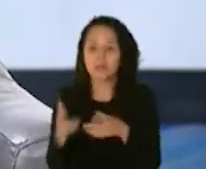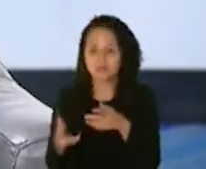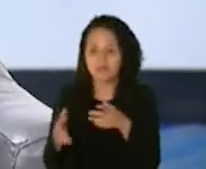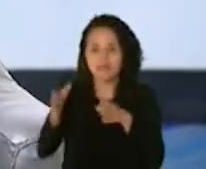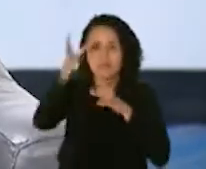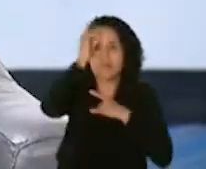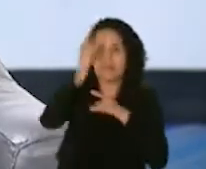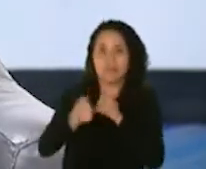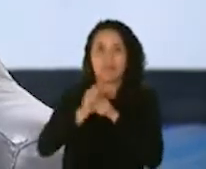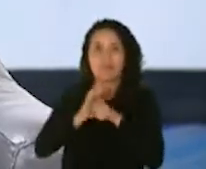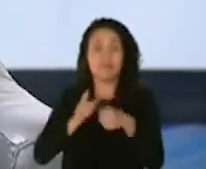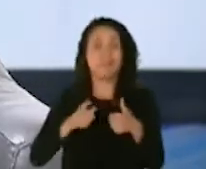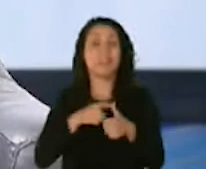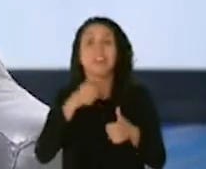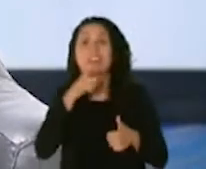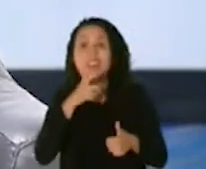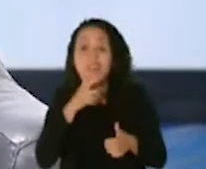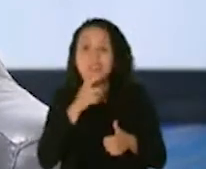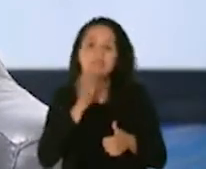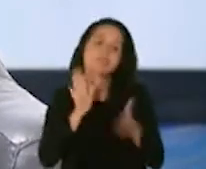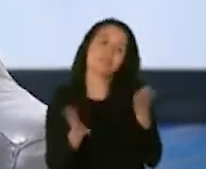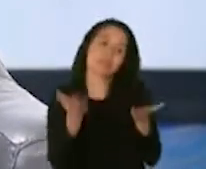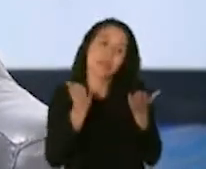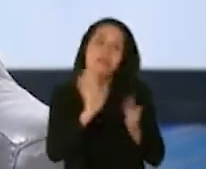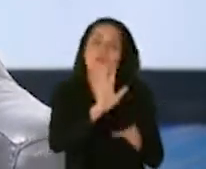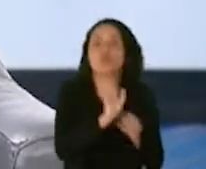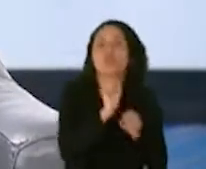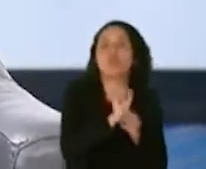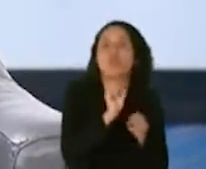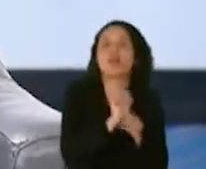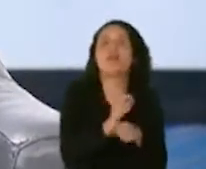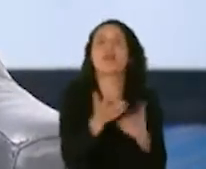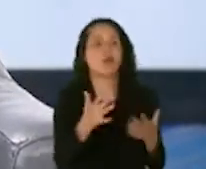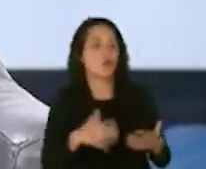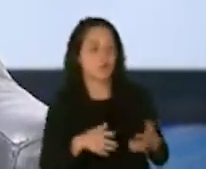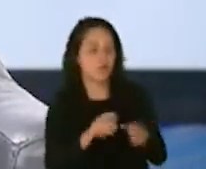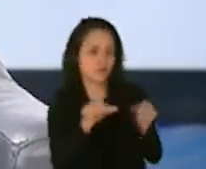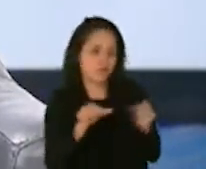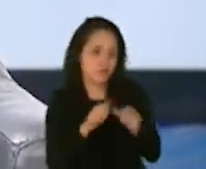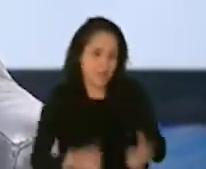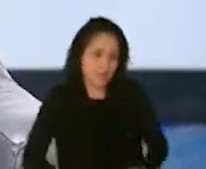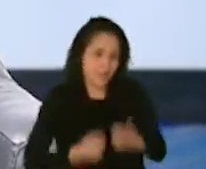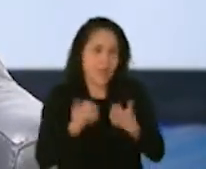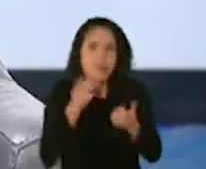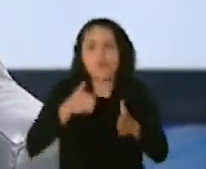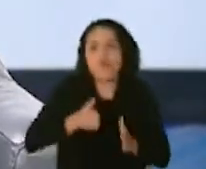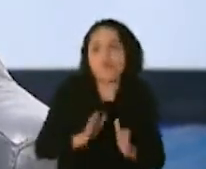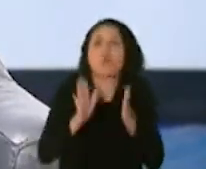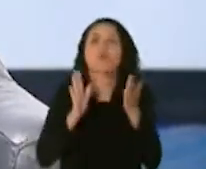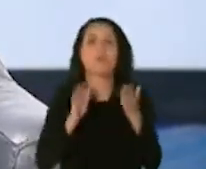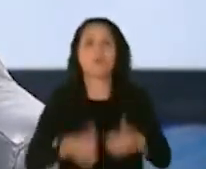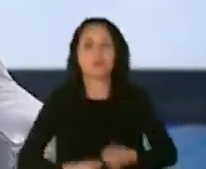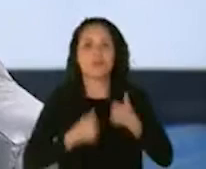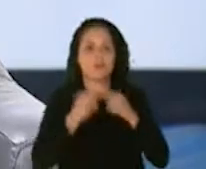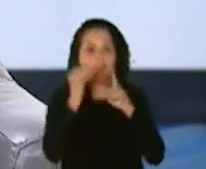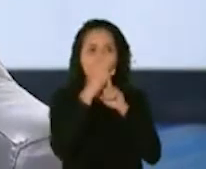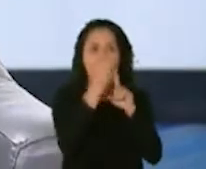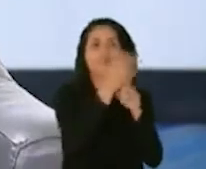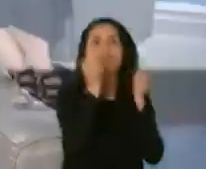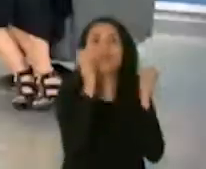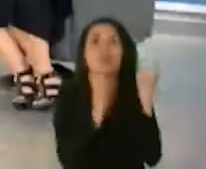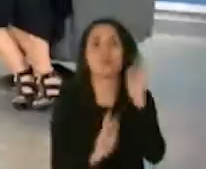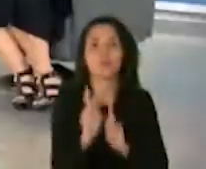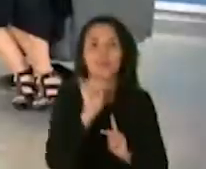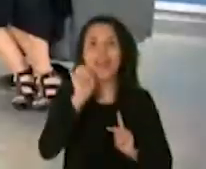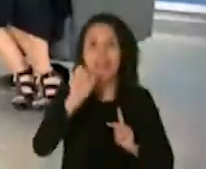son los que por su trabajo, por el lugar donde viven o la forma en que viven, están expuestos a muchas personas.